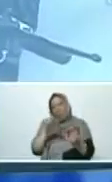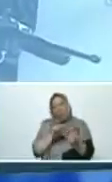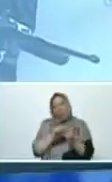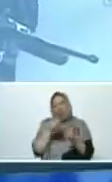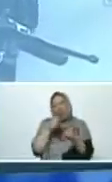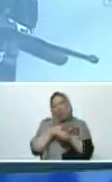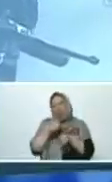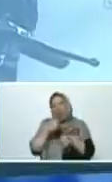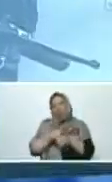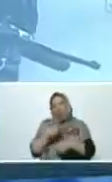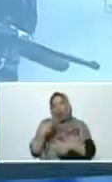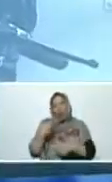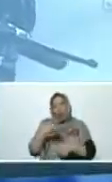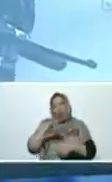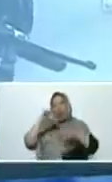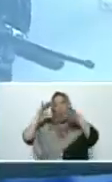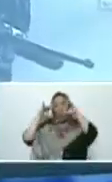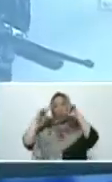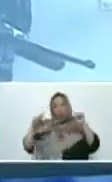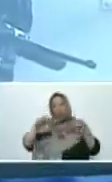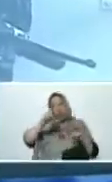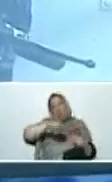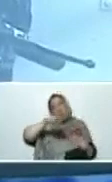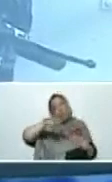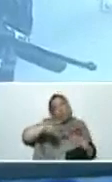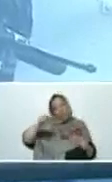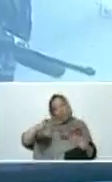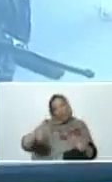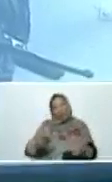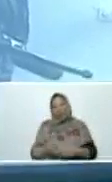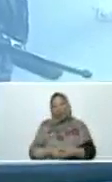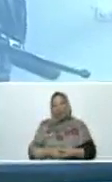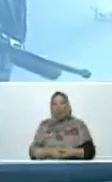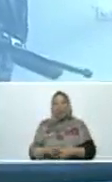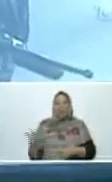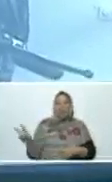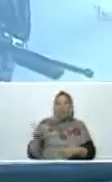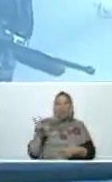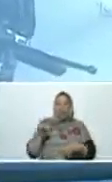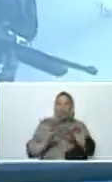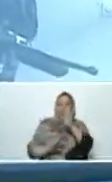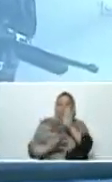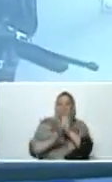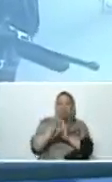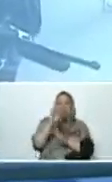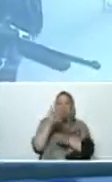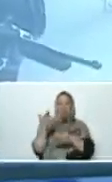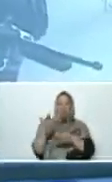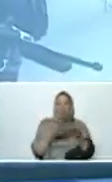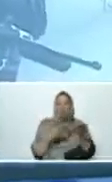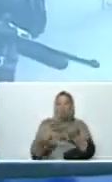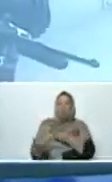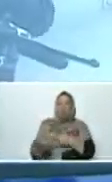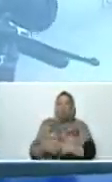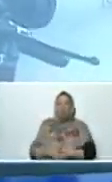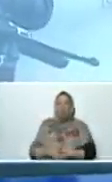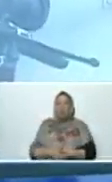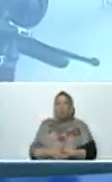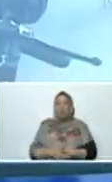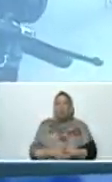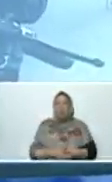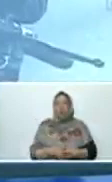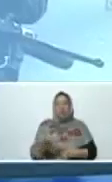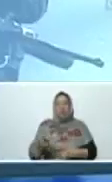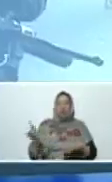trabajo, de creación, porque lo que Venezuela va es pa'lante. Vamos a darle un pase, para darle un